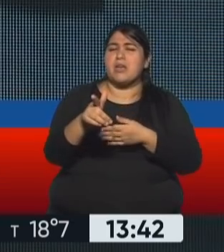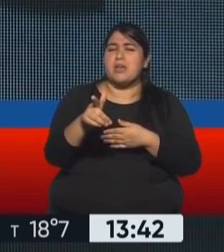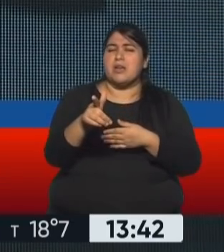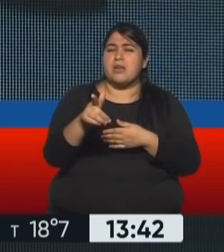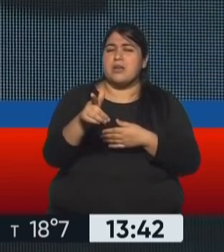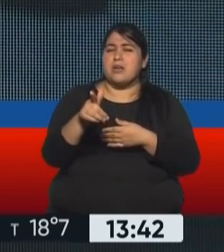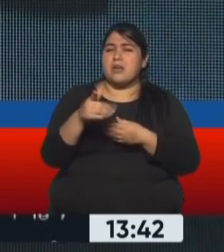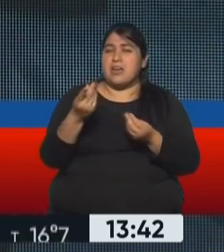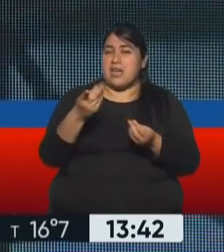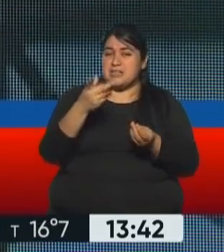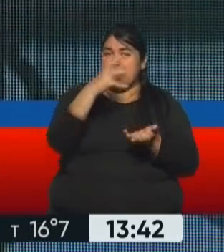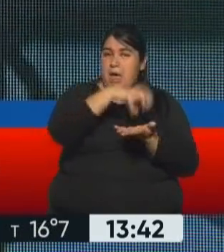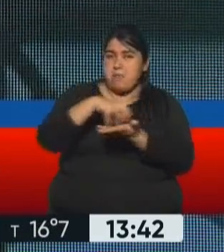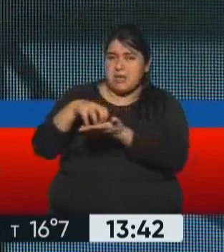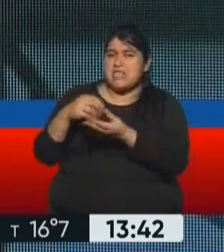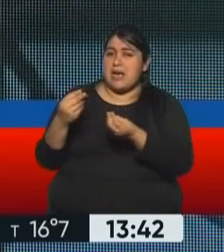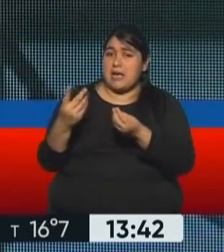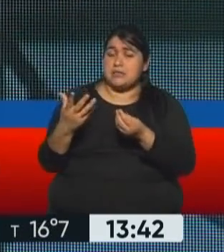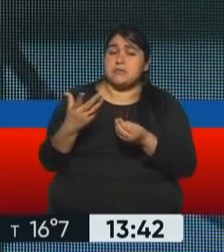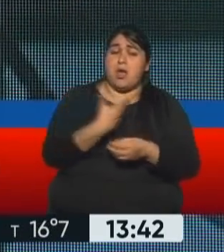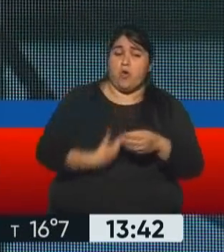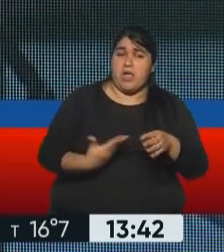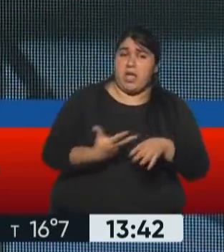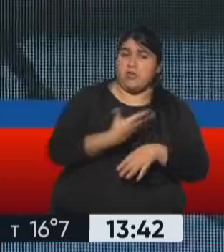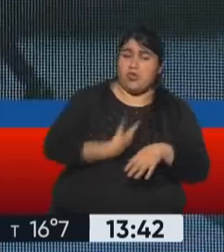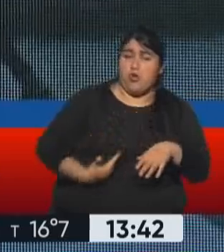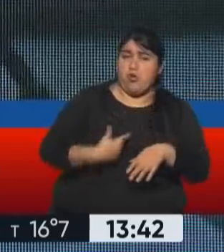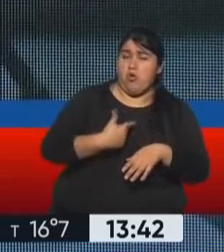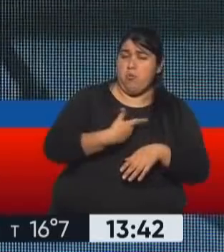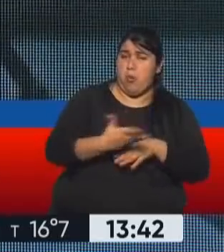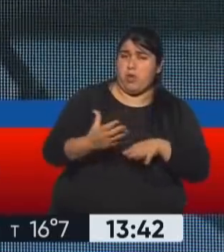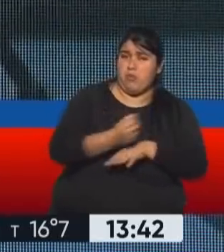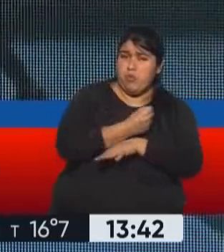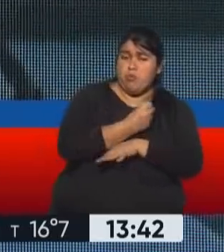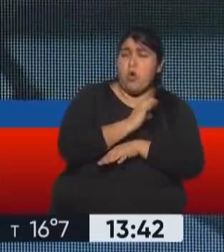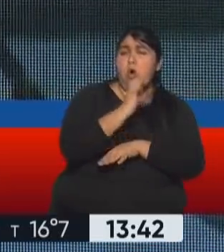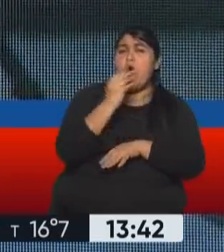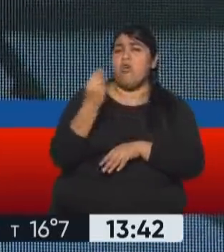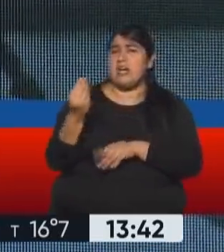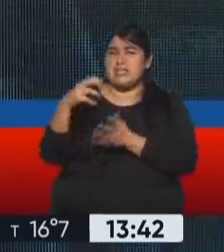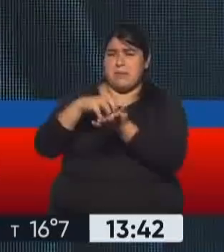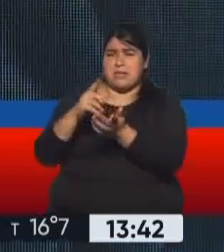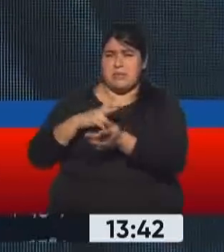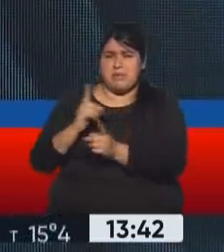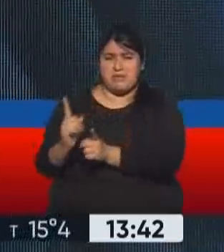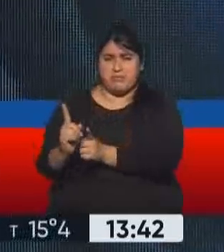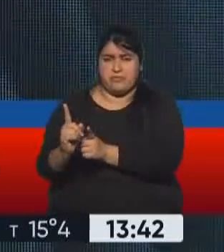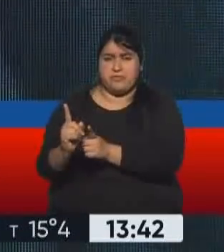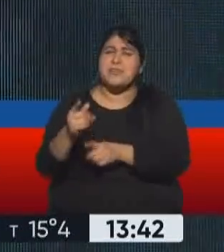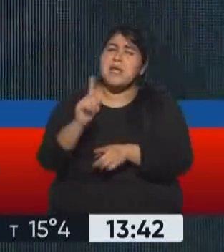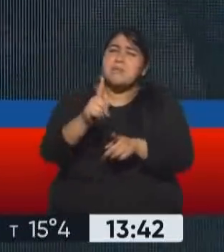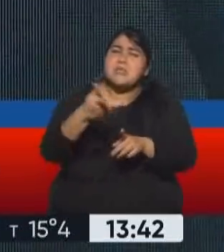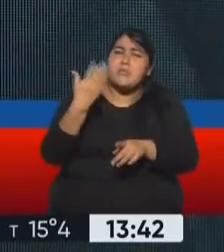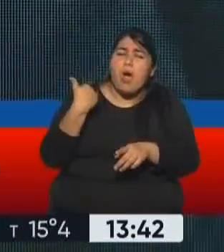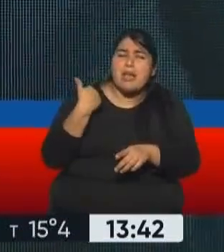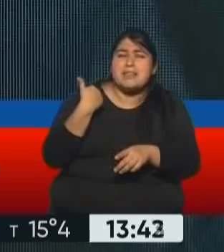el cambio de propiedad de las concesiones, digamos, o la estatización, no sé cuál será el modelo al que llegará Pedro Castillo. Esto remite un poco a lo que hizo Evo en su momento